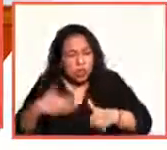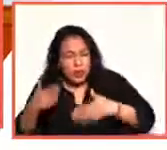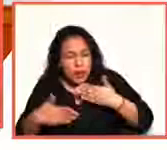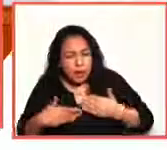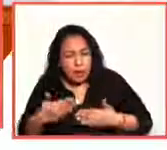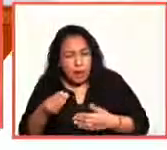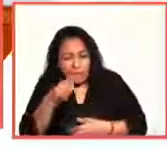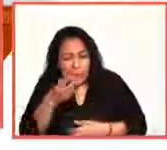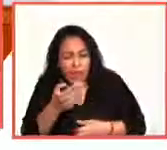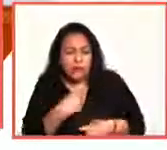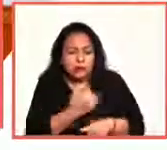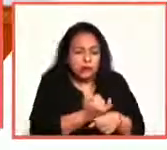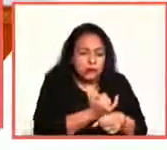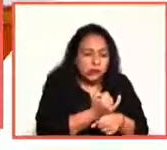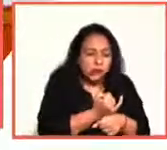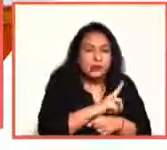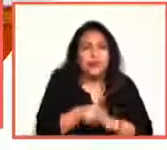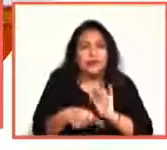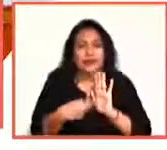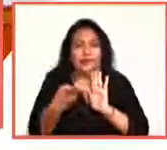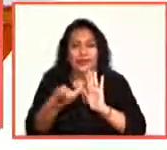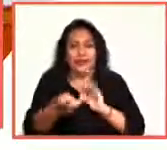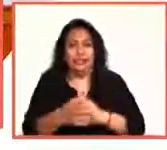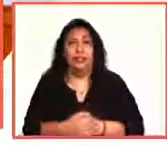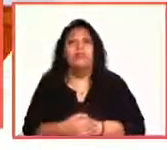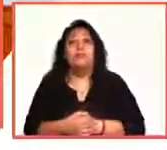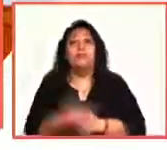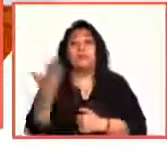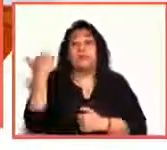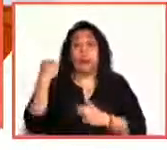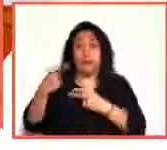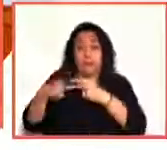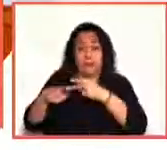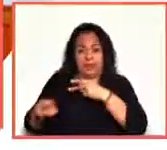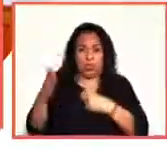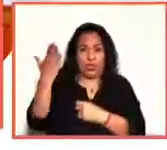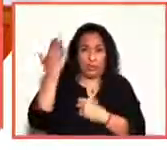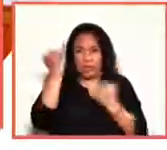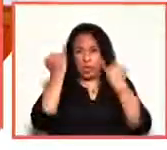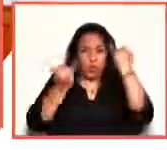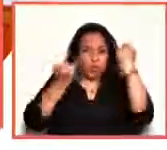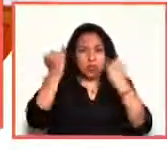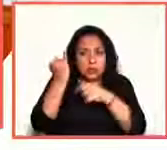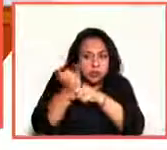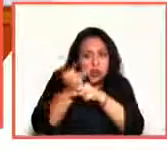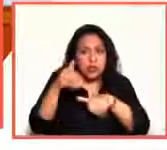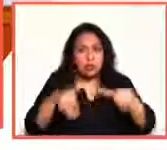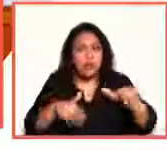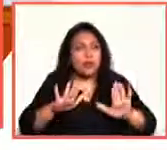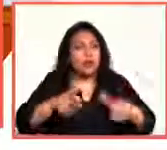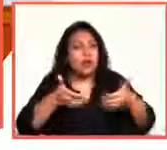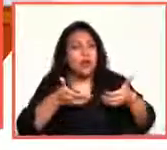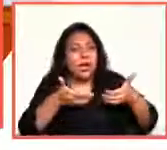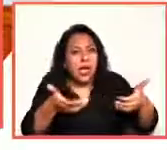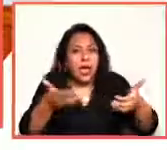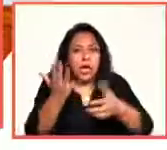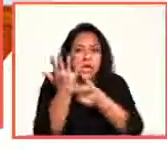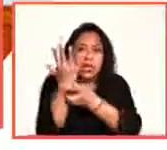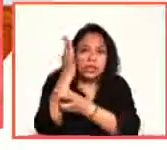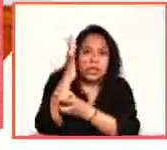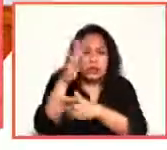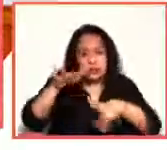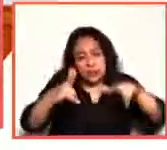¡Coséntate! ¡Coséntate! Desde sus inicios, Espejo Ilusión explora el teatro de calle, los títeres, la danza